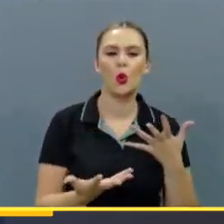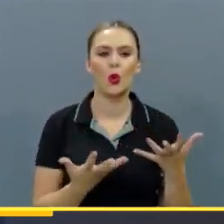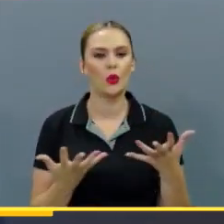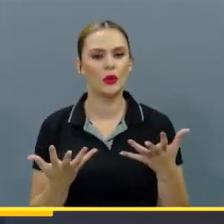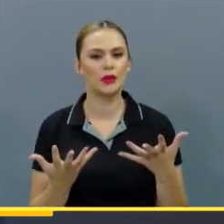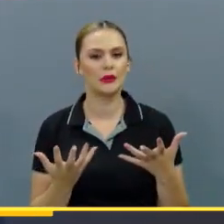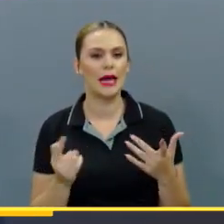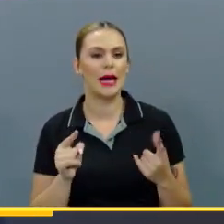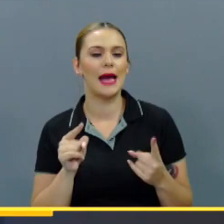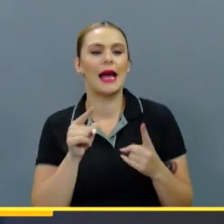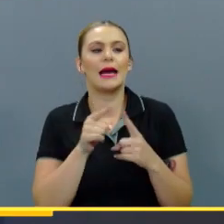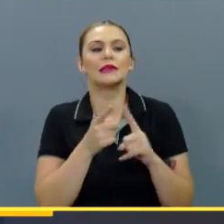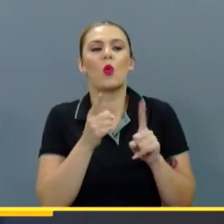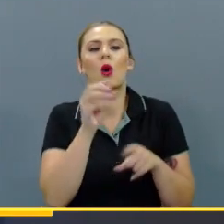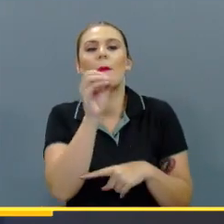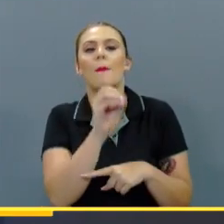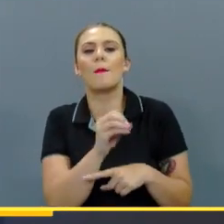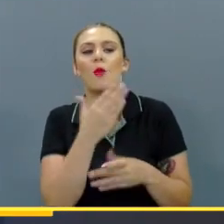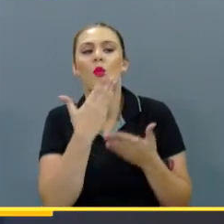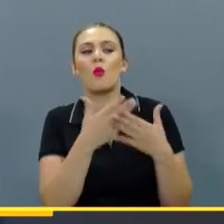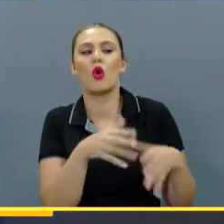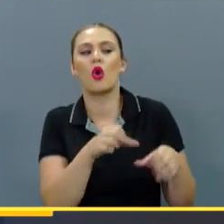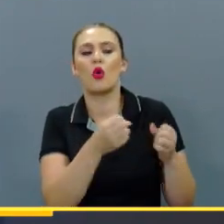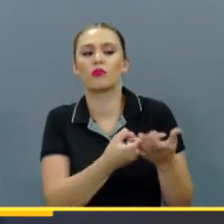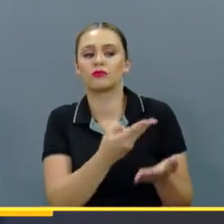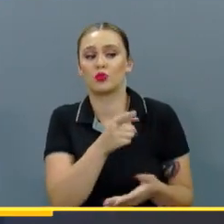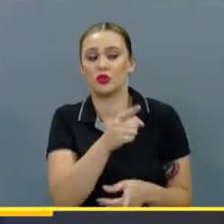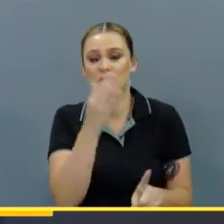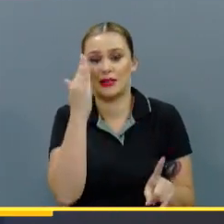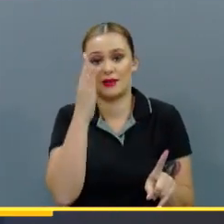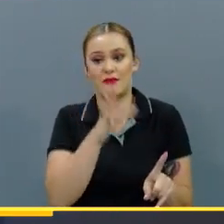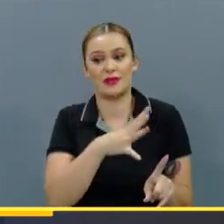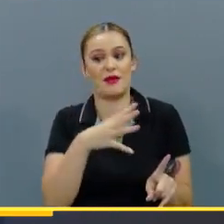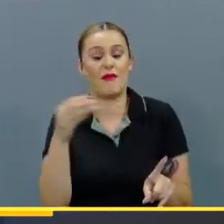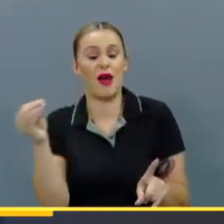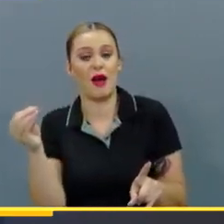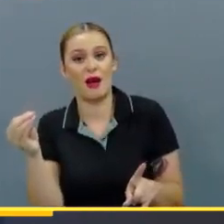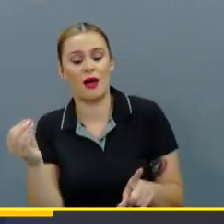qué porcentaje va ser tomado en cuenta. Alguien que usted sabe que se va.